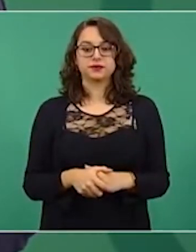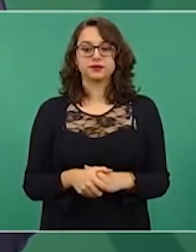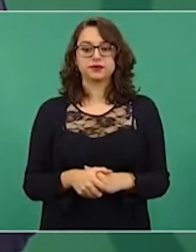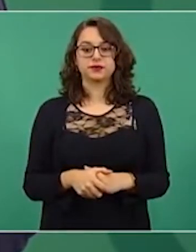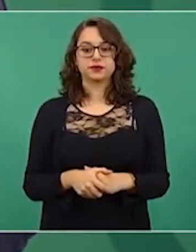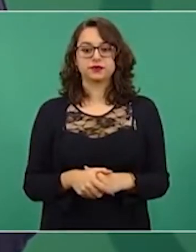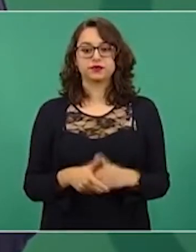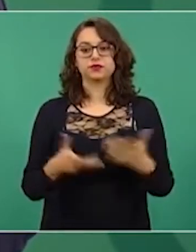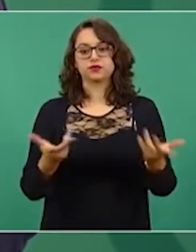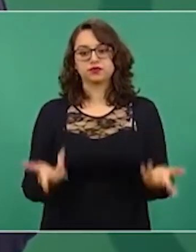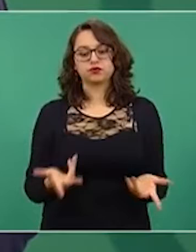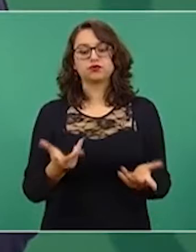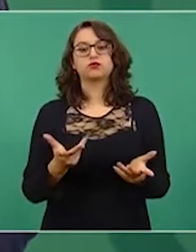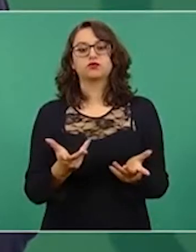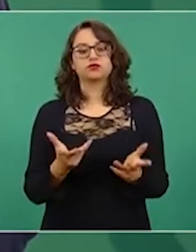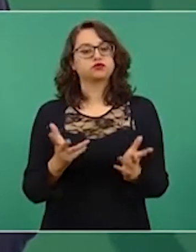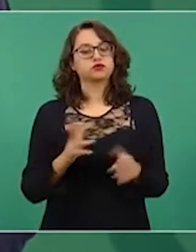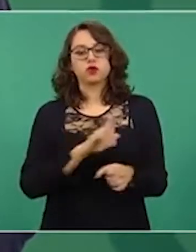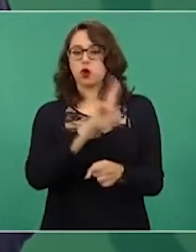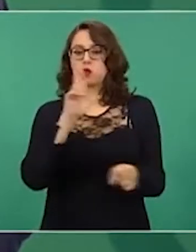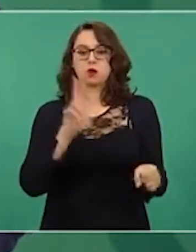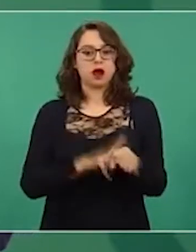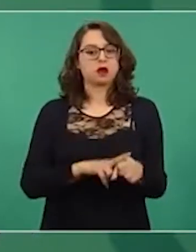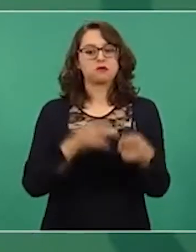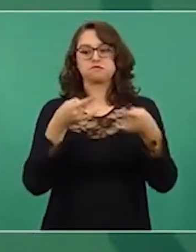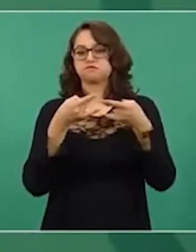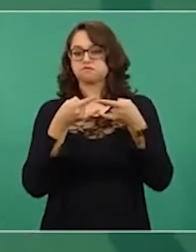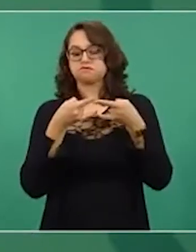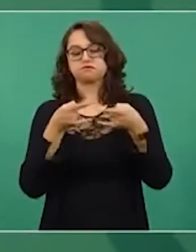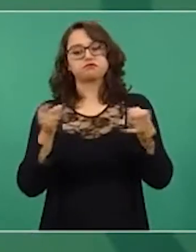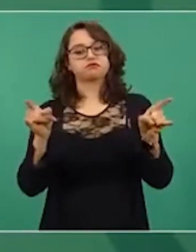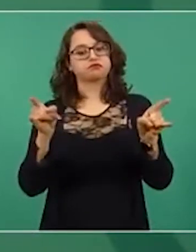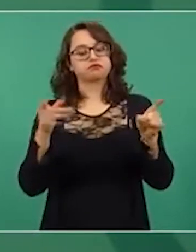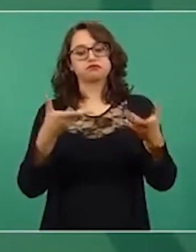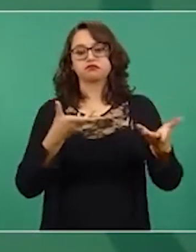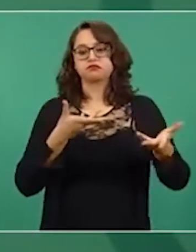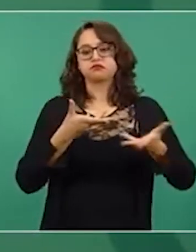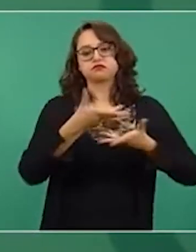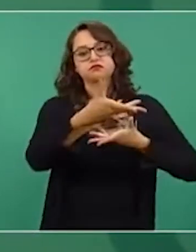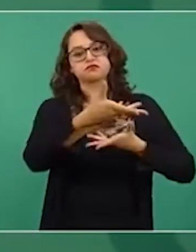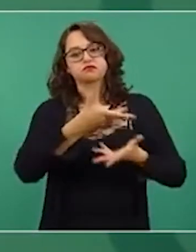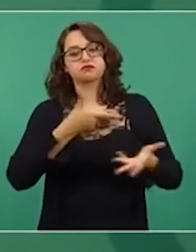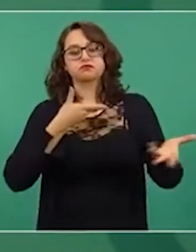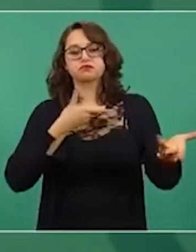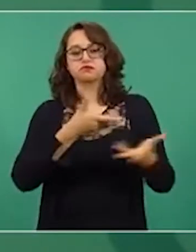normalidad en nuestra frontera norte